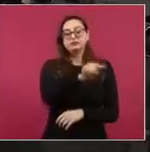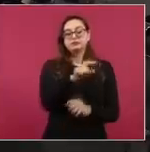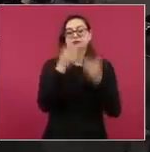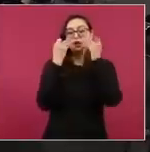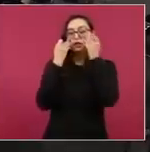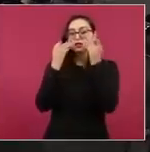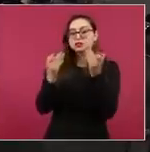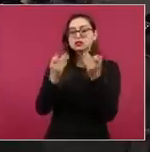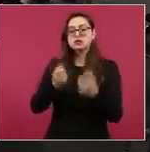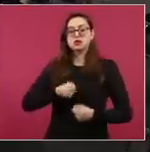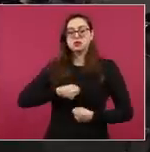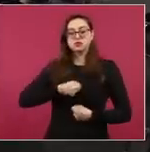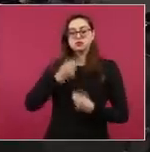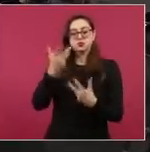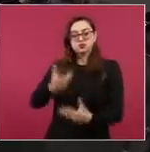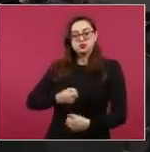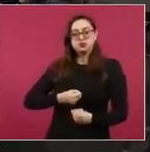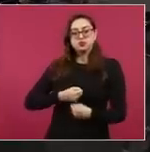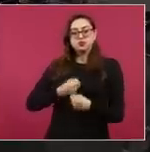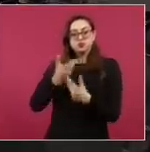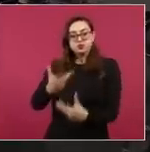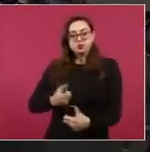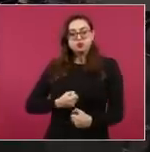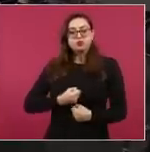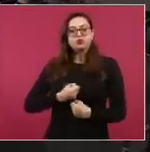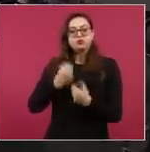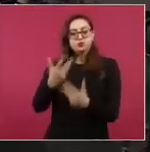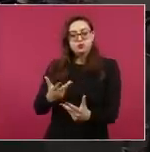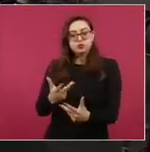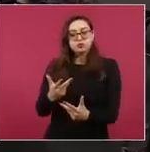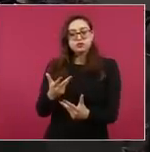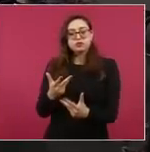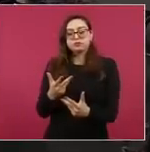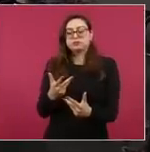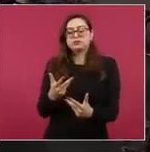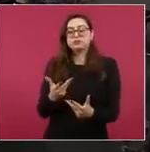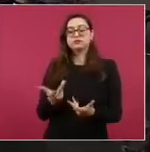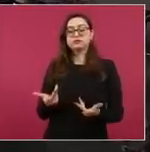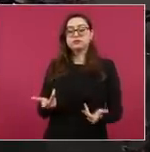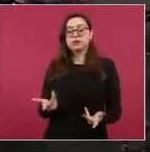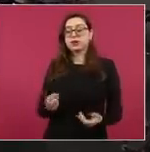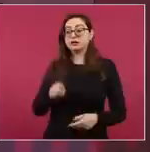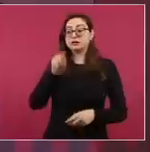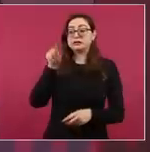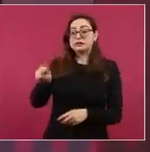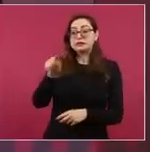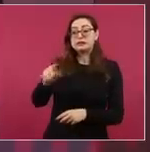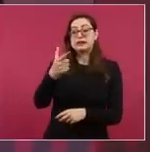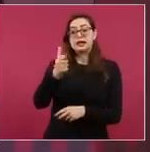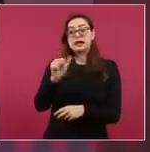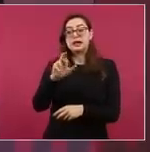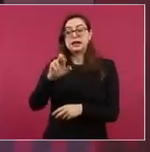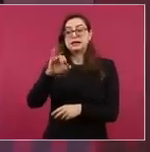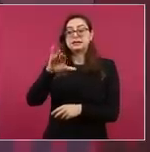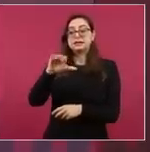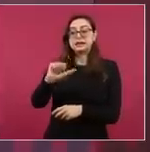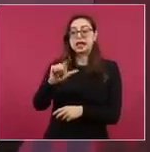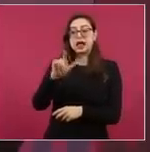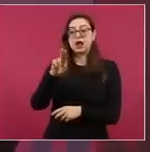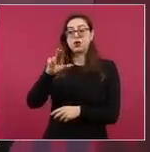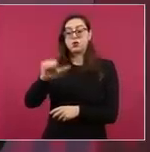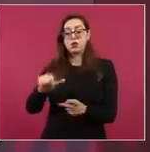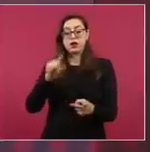García Luna o la Secretaría de Seguridad de que